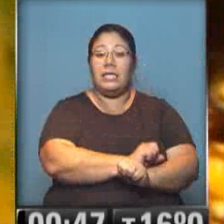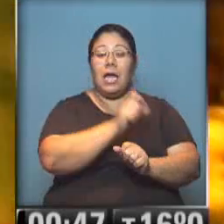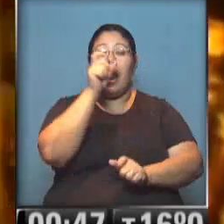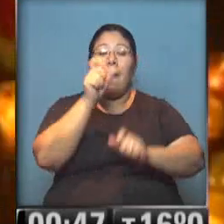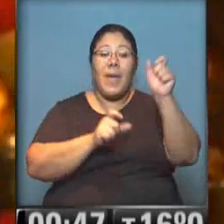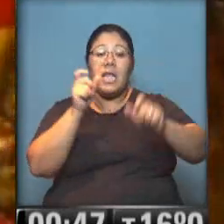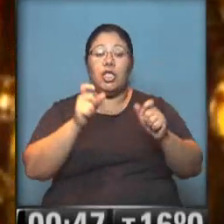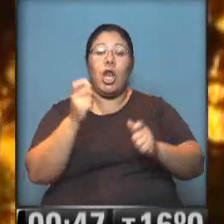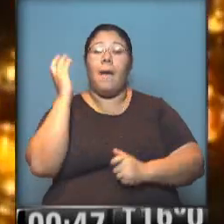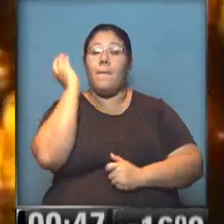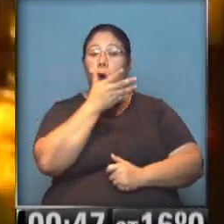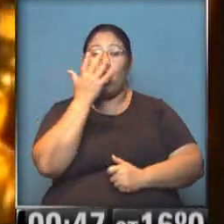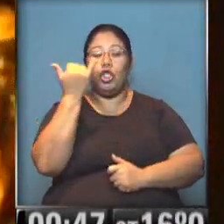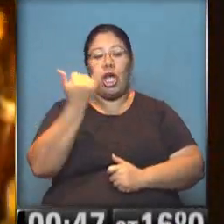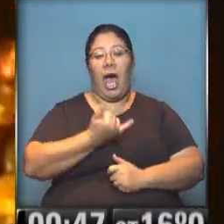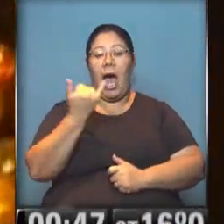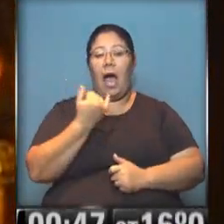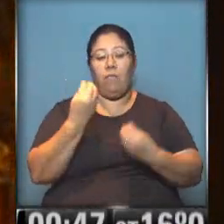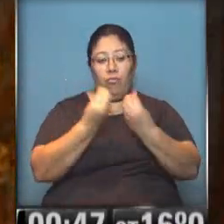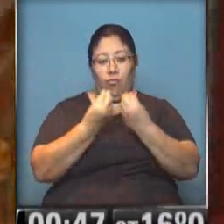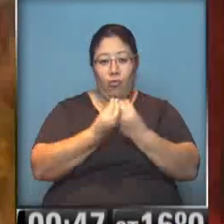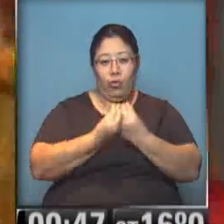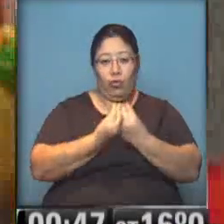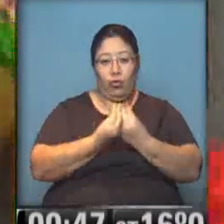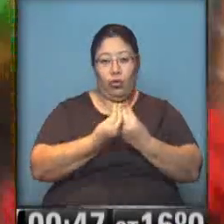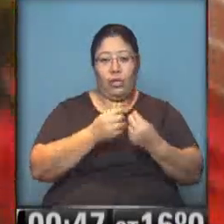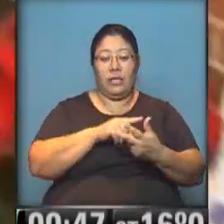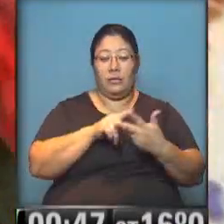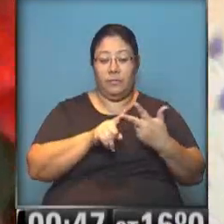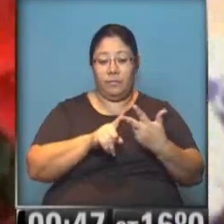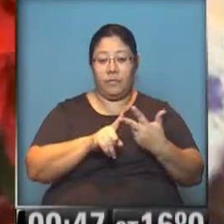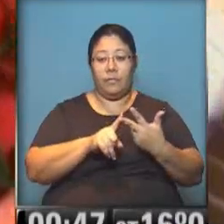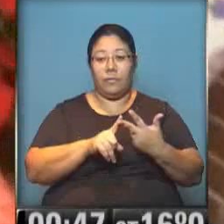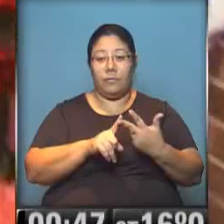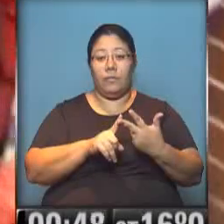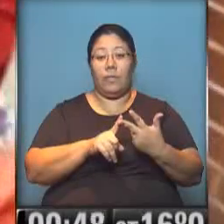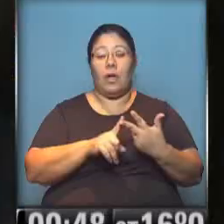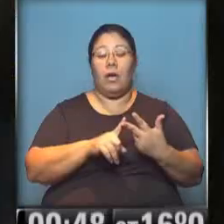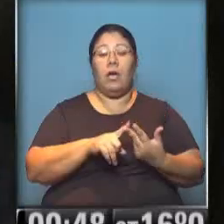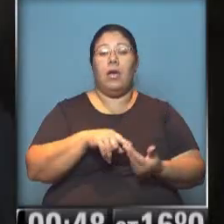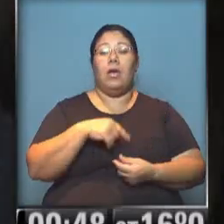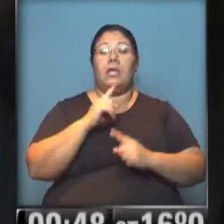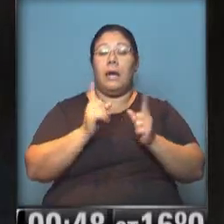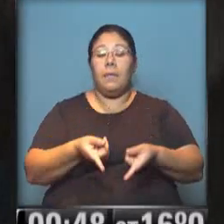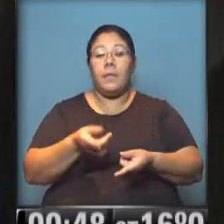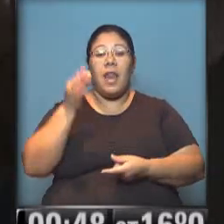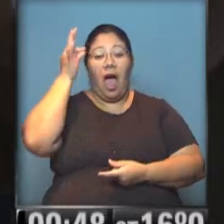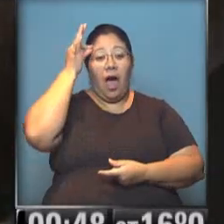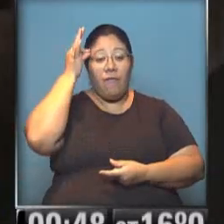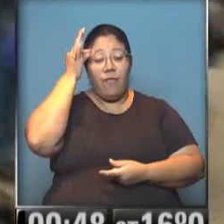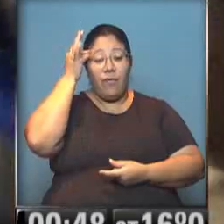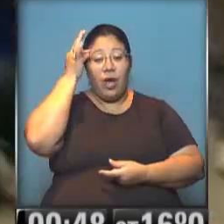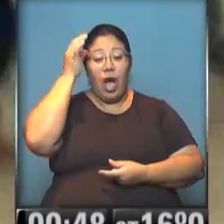población negra en Estados Unidos, o afroamericano, como corresponde llamarlos, y la cantidad, el porcentaje de afroamericanos que están en las